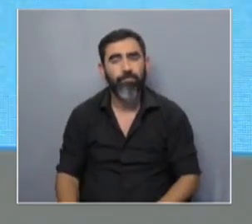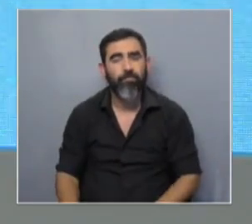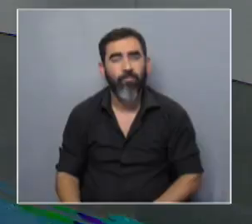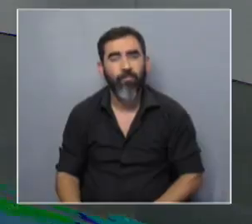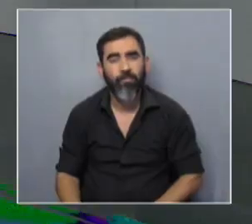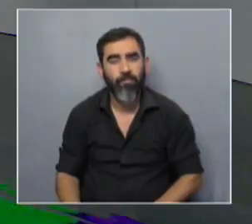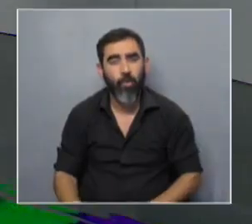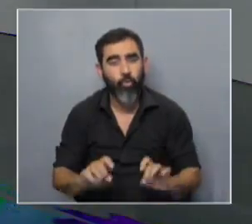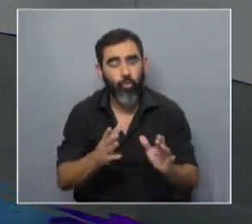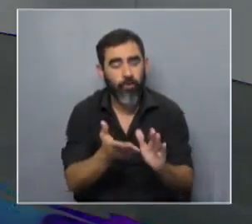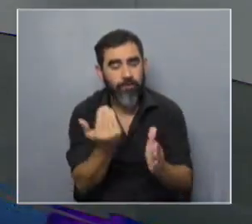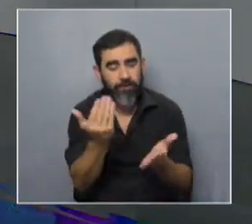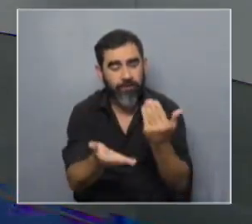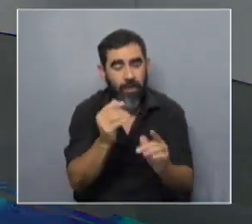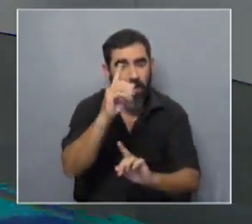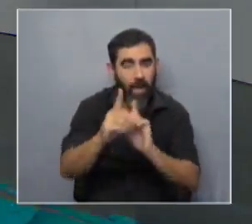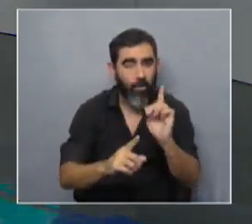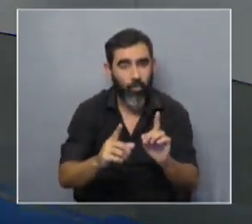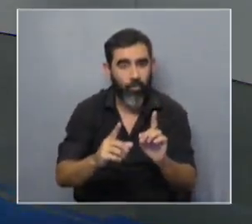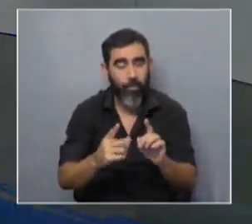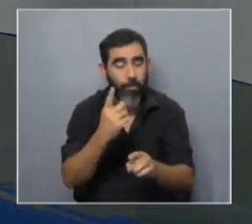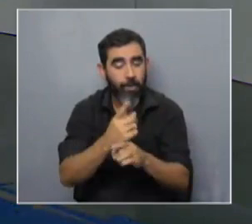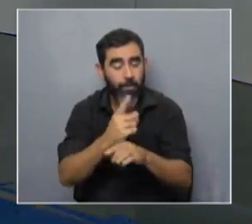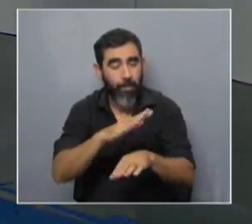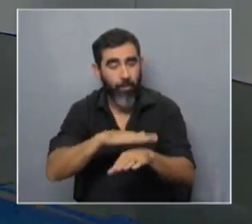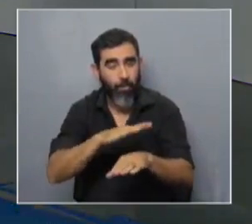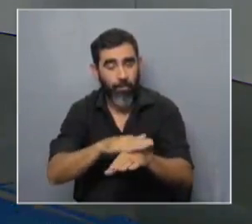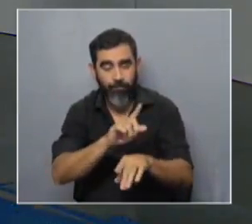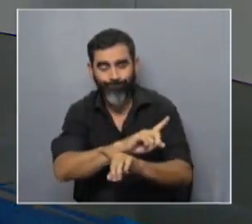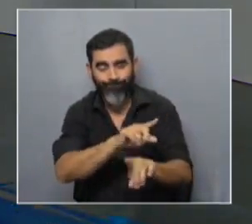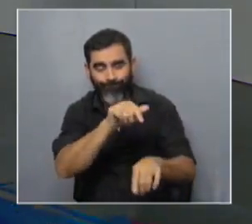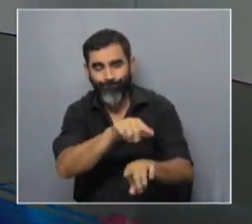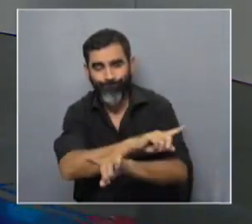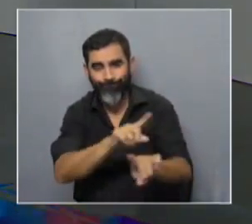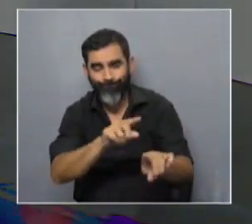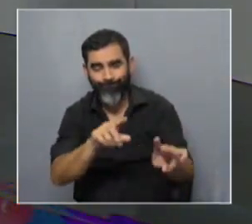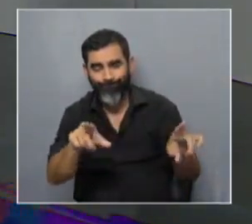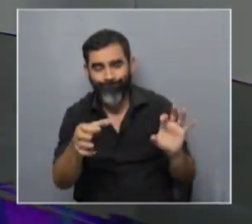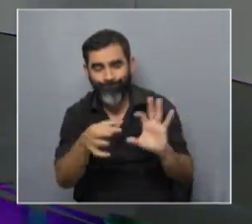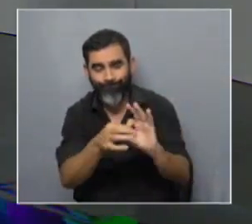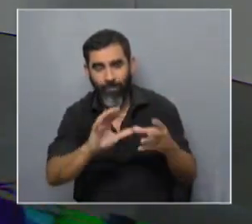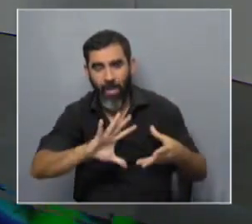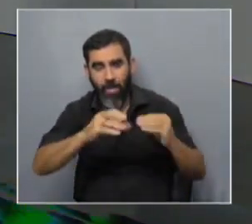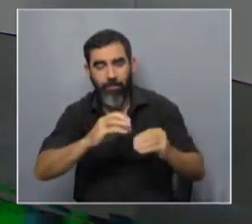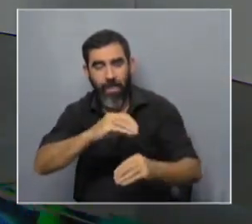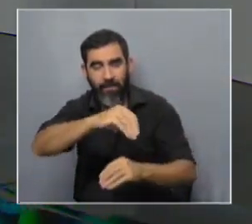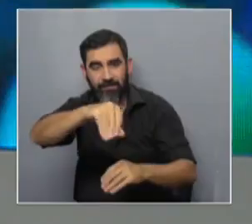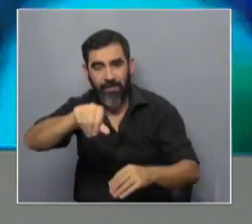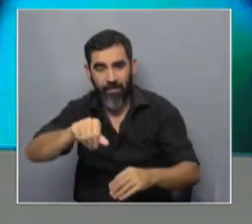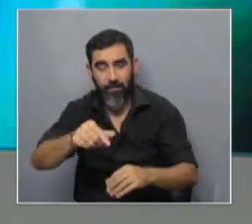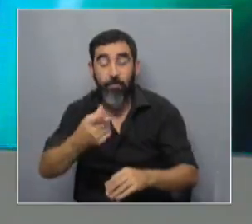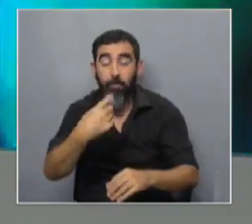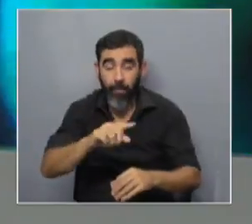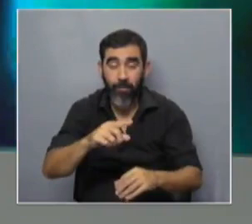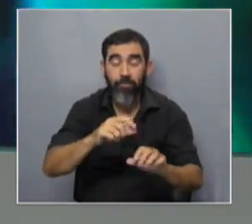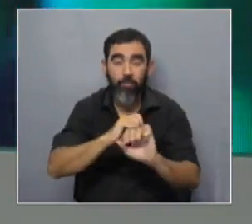descartamos de partida ya que aquello no, que estuviera relacionado con la adaptación a la sal, pero en cualquier caso